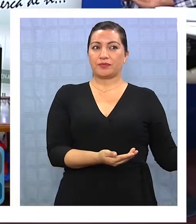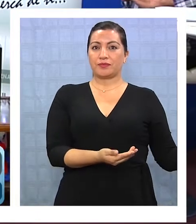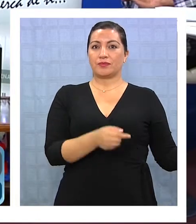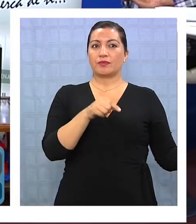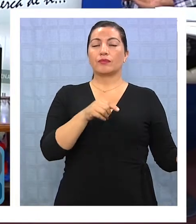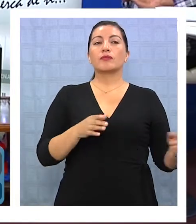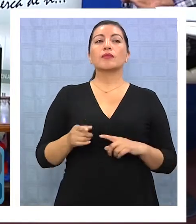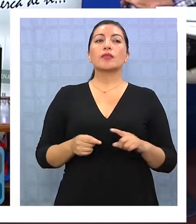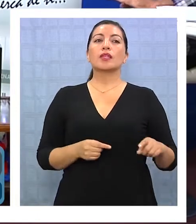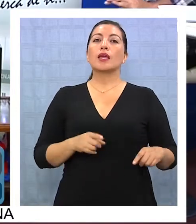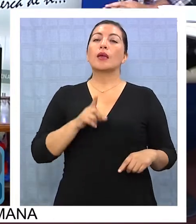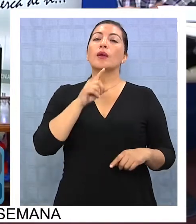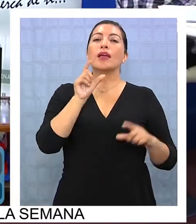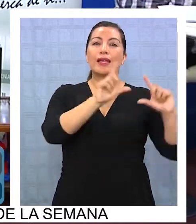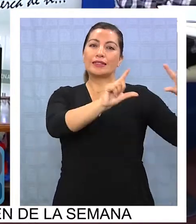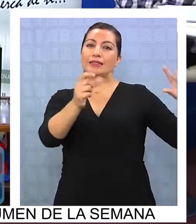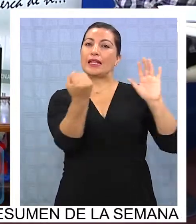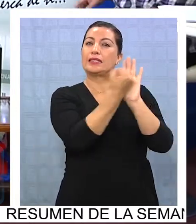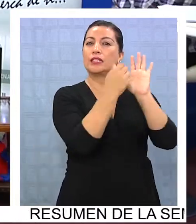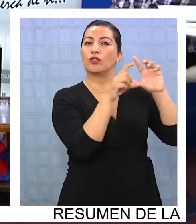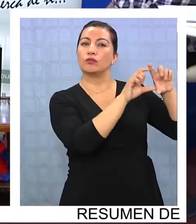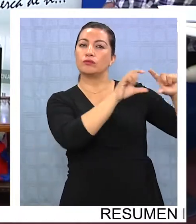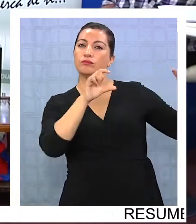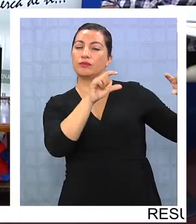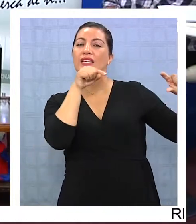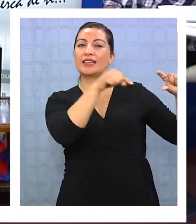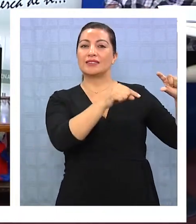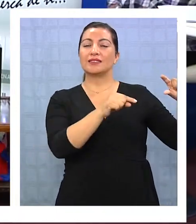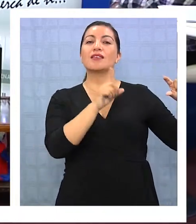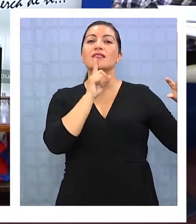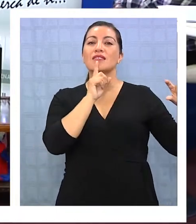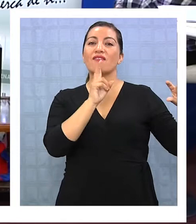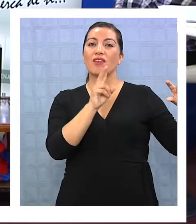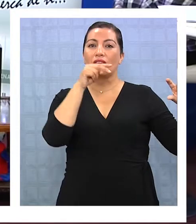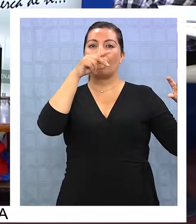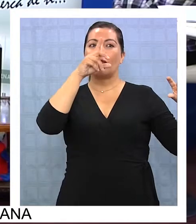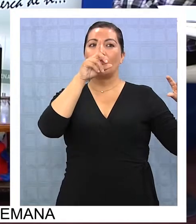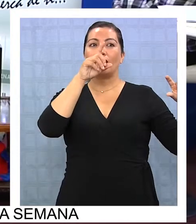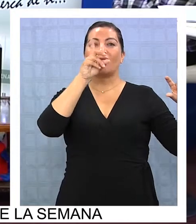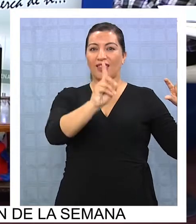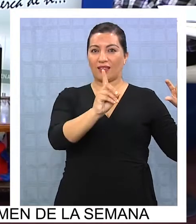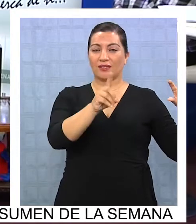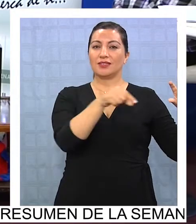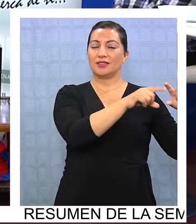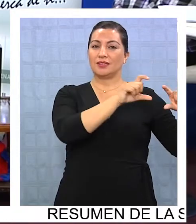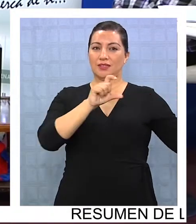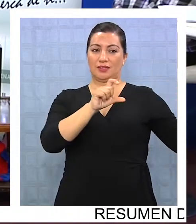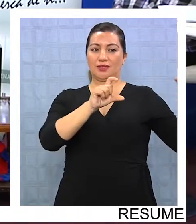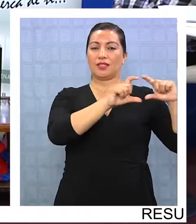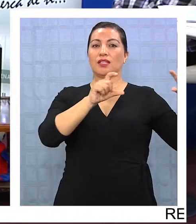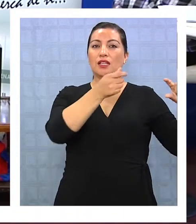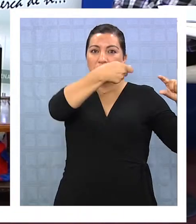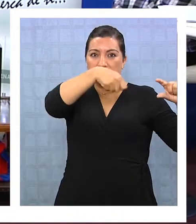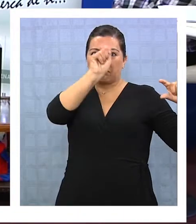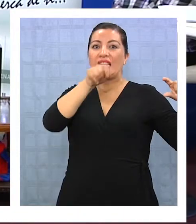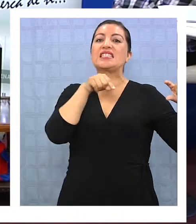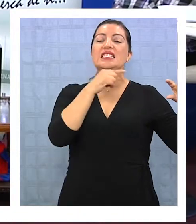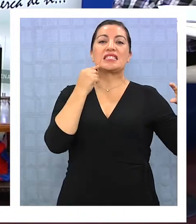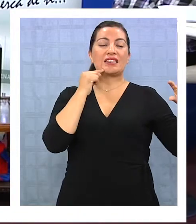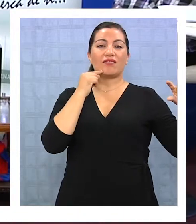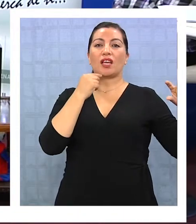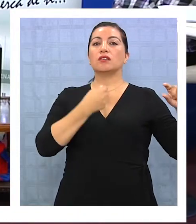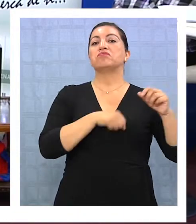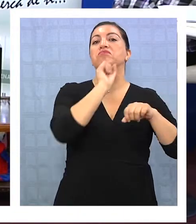Por este periodo. Este es el sello, Karim, que habla Mabel, que es el de Televisión Digital, ¿verdad? Ahí con el check de que estamos bien,